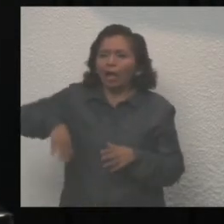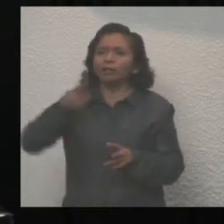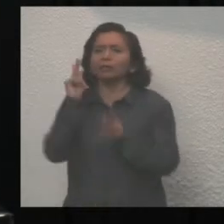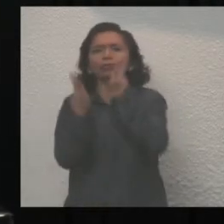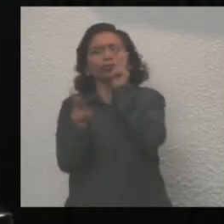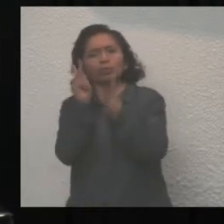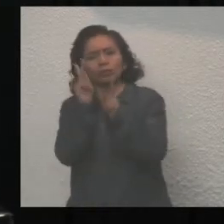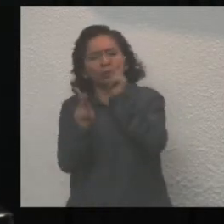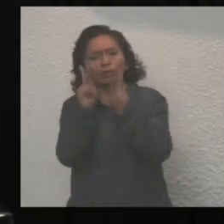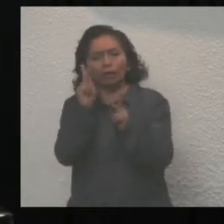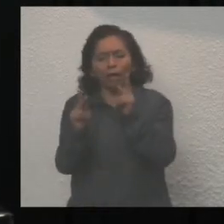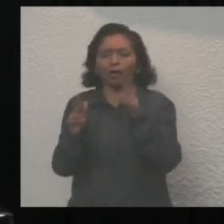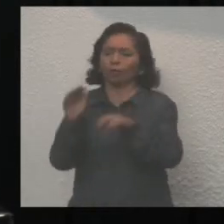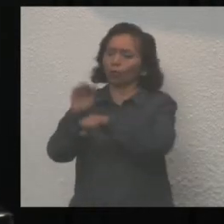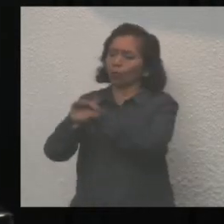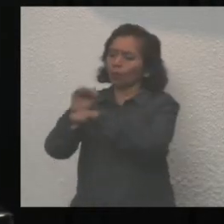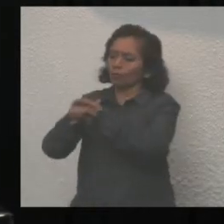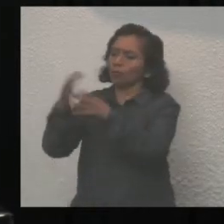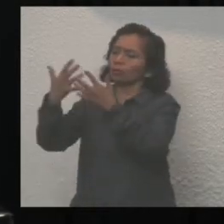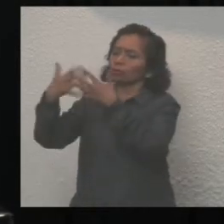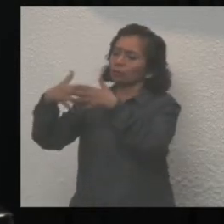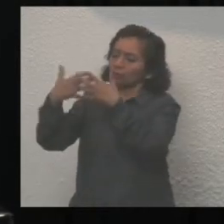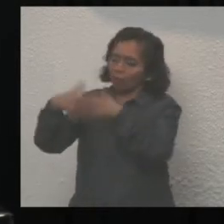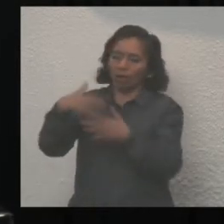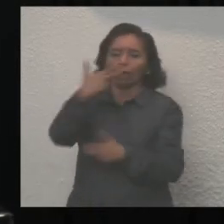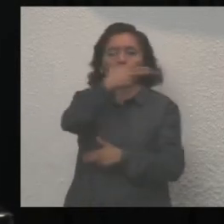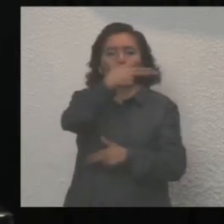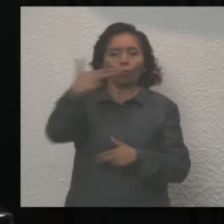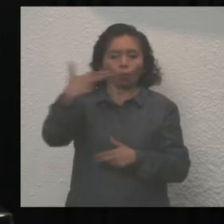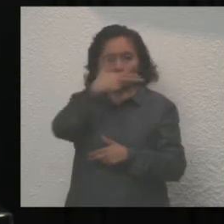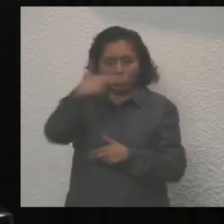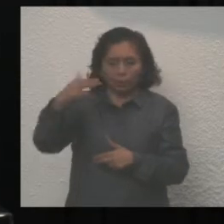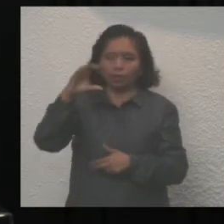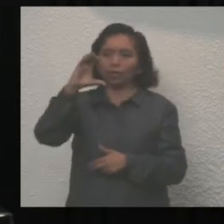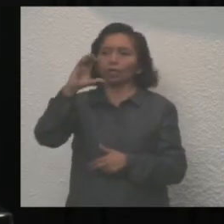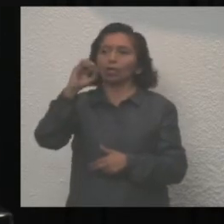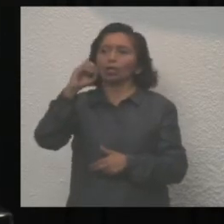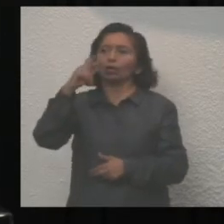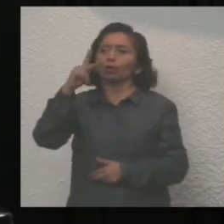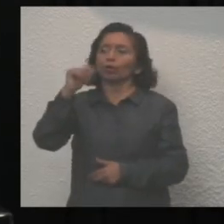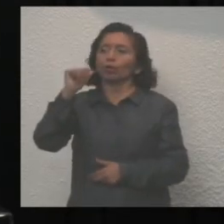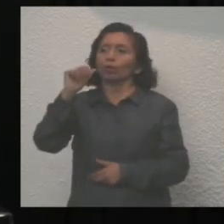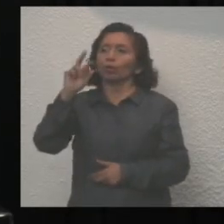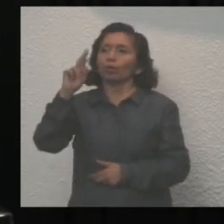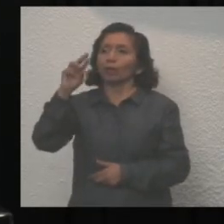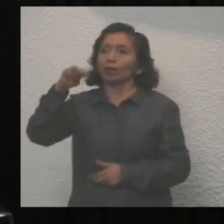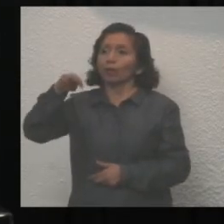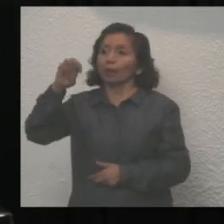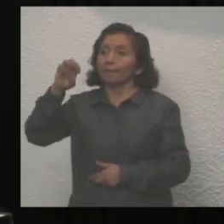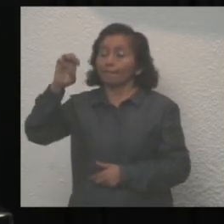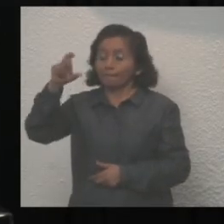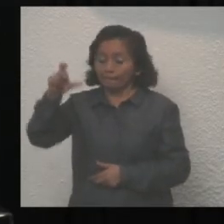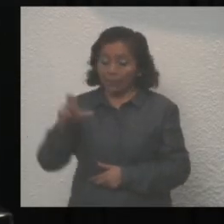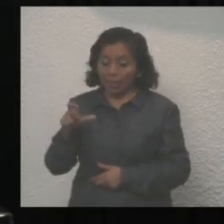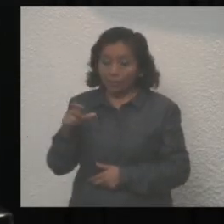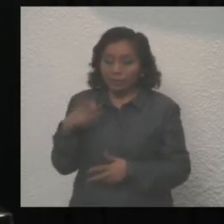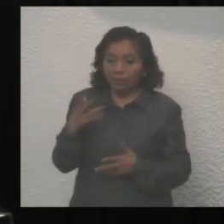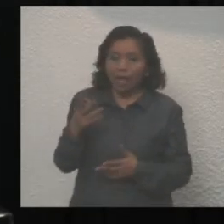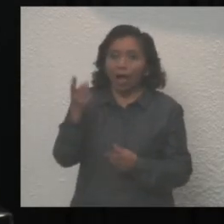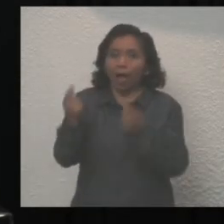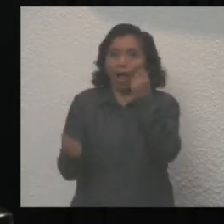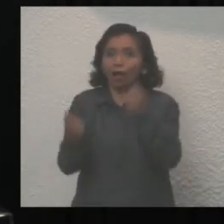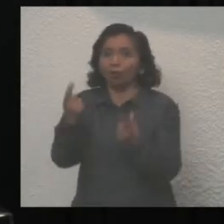empresarios del sector hotelero de Coparmex y muchos tienen miedo a dar ese primer paso porque hay